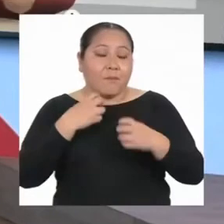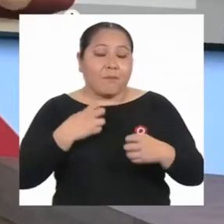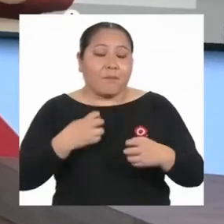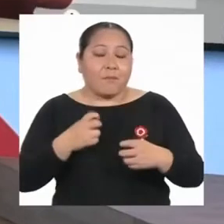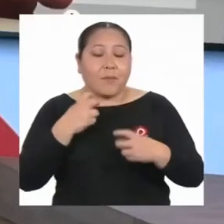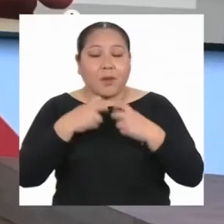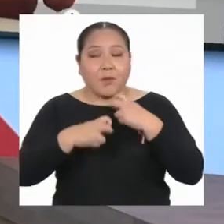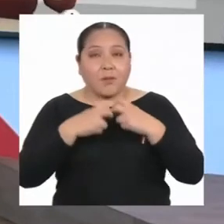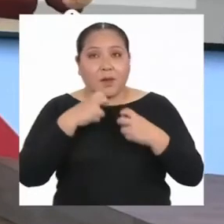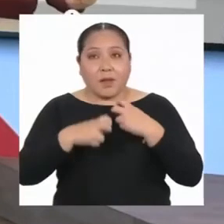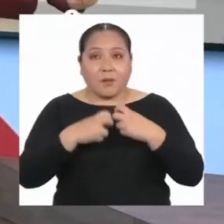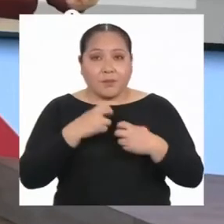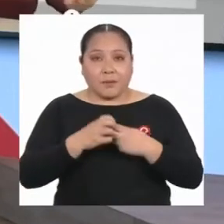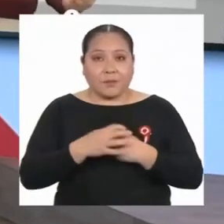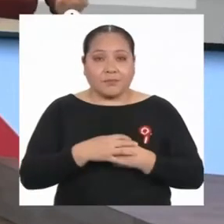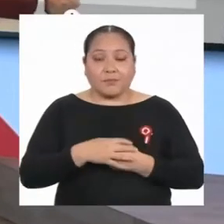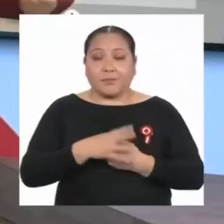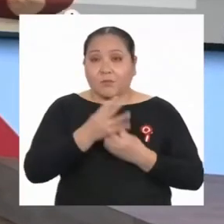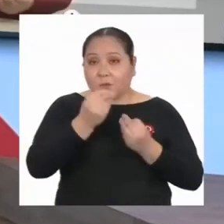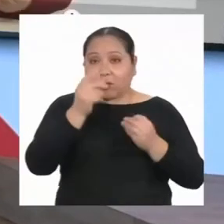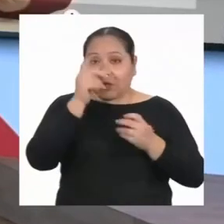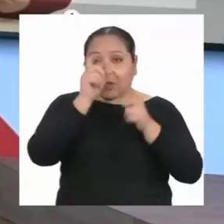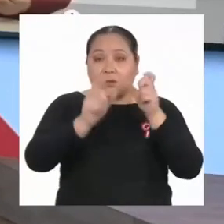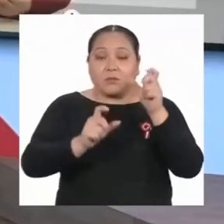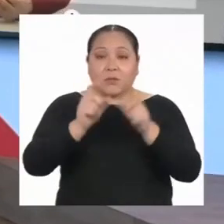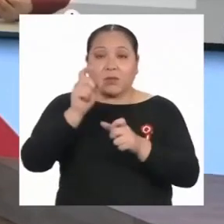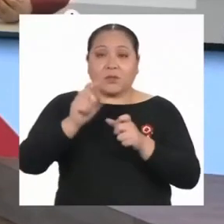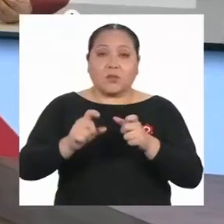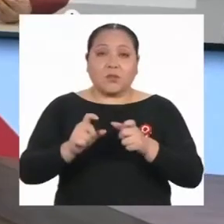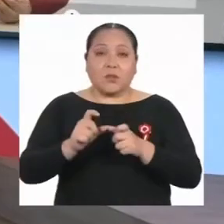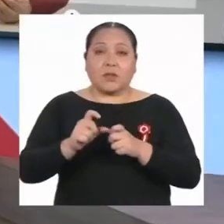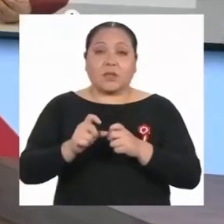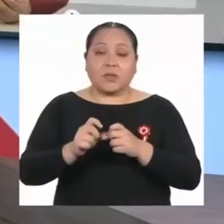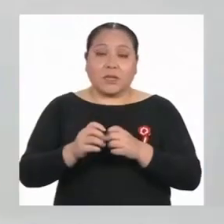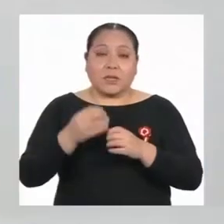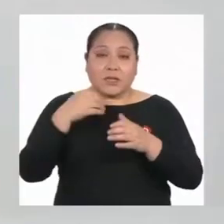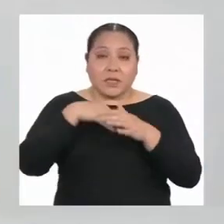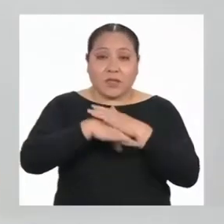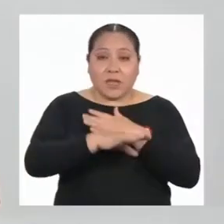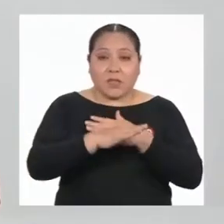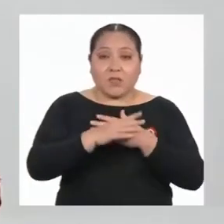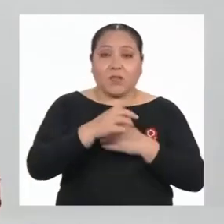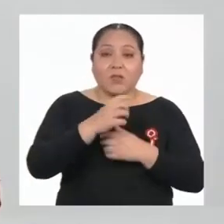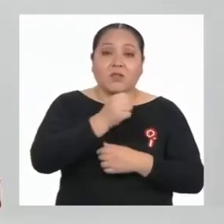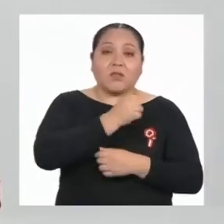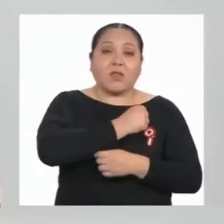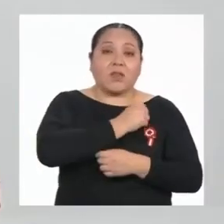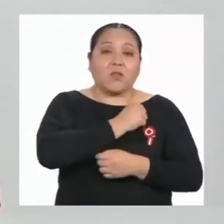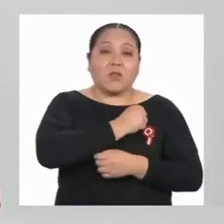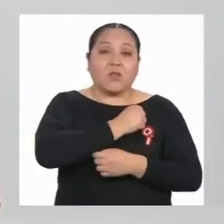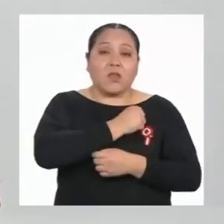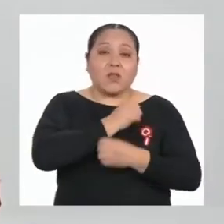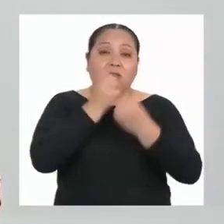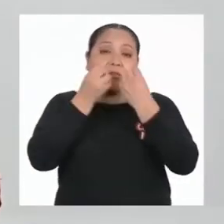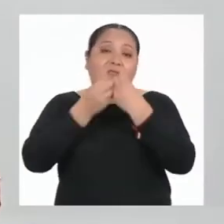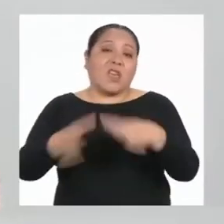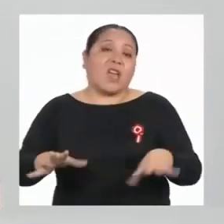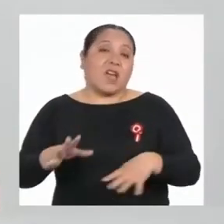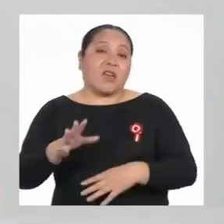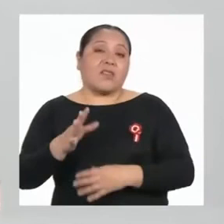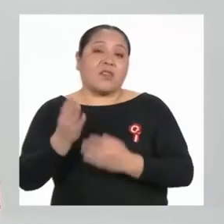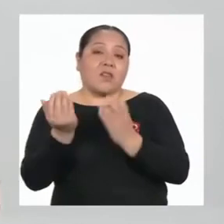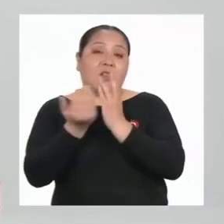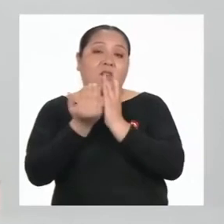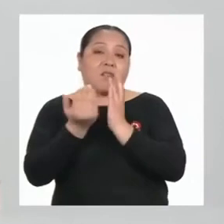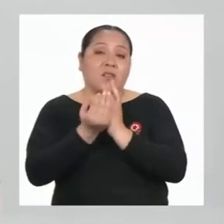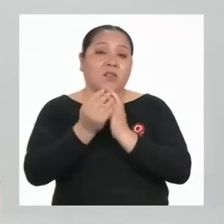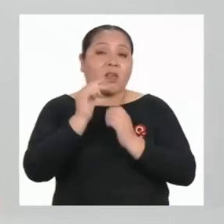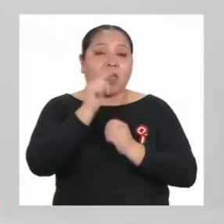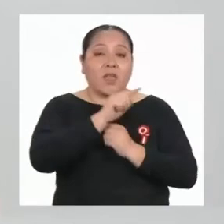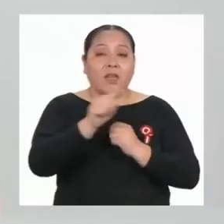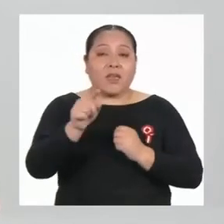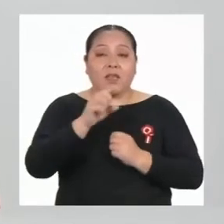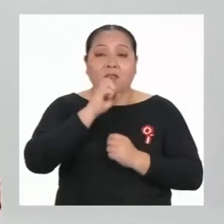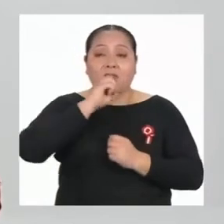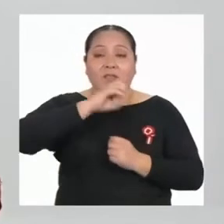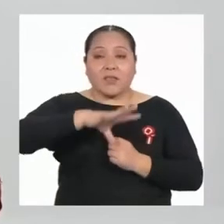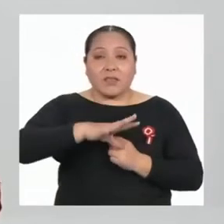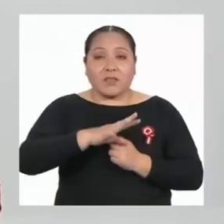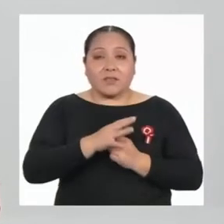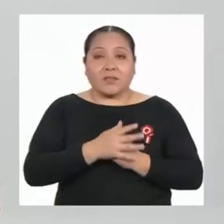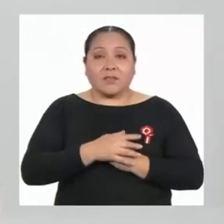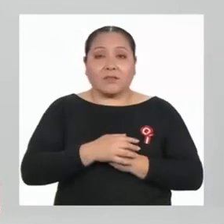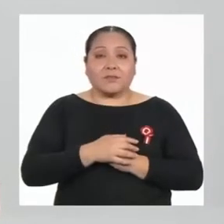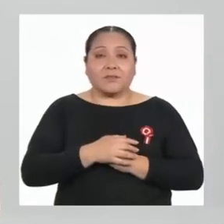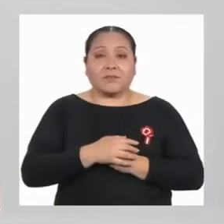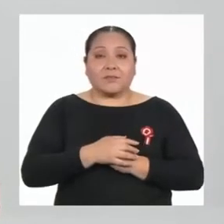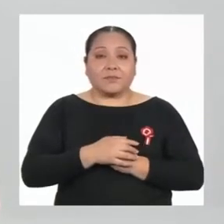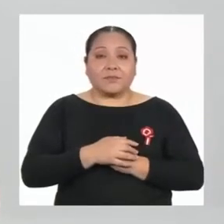adolescentes que están en secundaria abandonan la escuela. Así lo señalan los datos estadísticos brindados